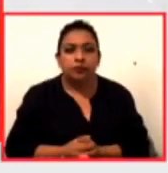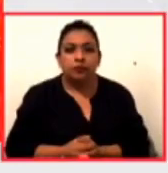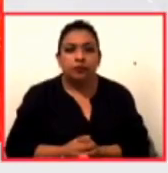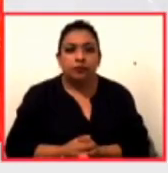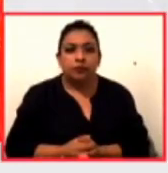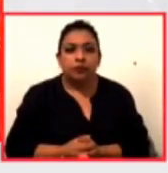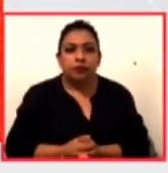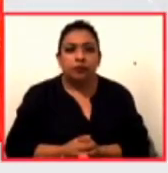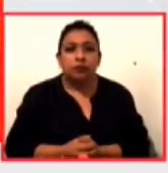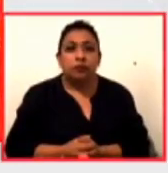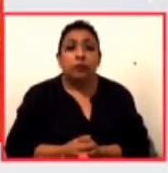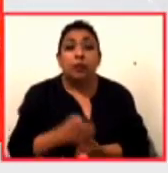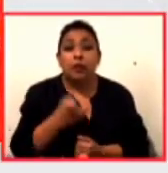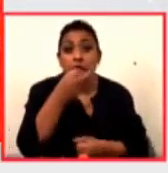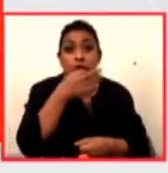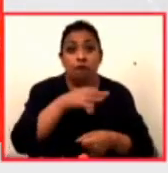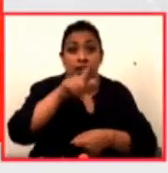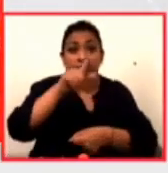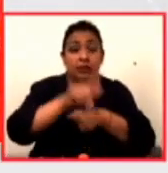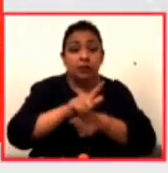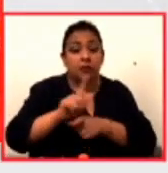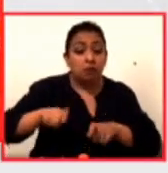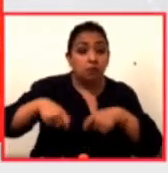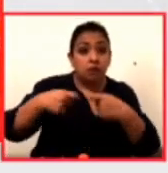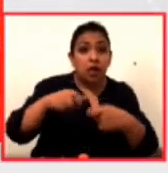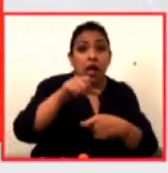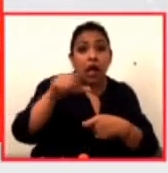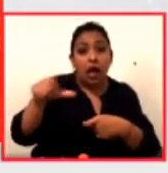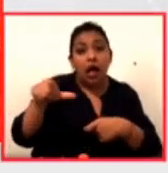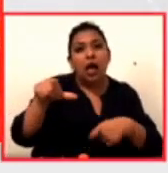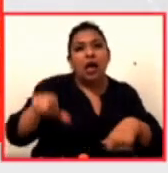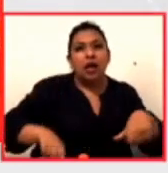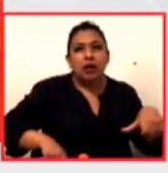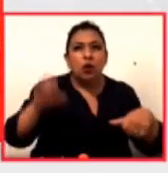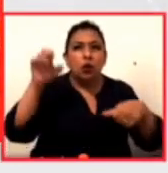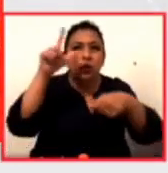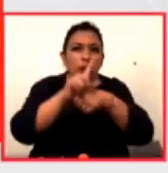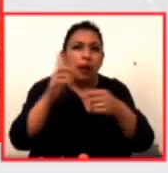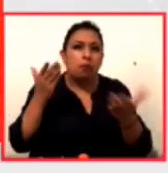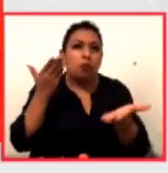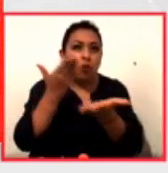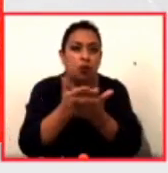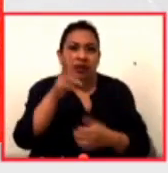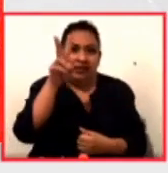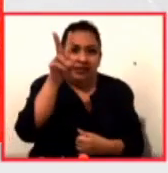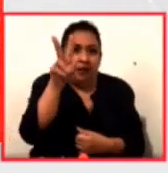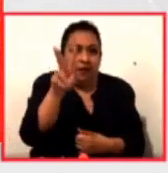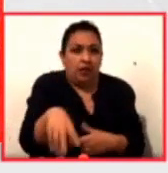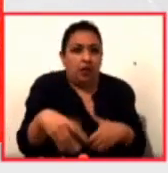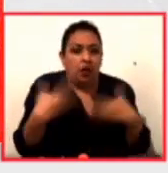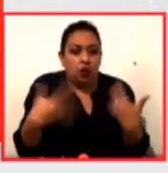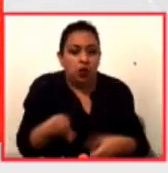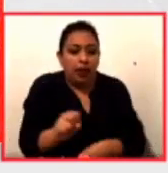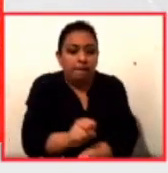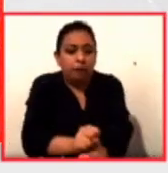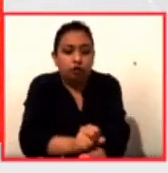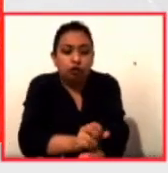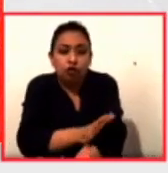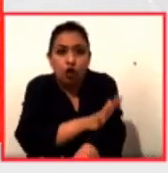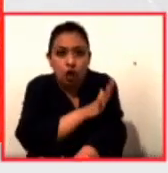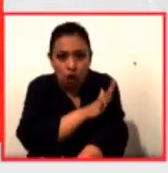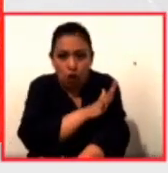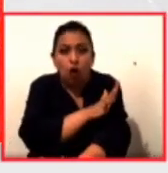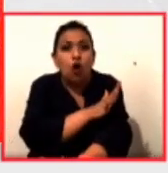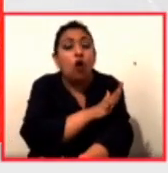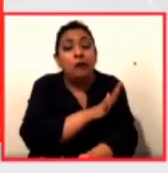Este festival ha otorgado a la dinámica cultural una propuesta verdaderamente emocionante y